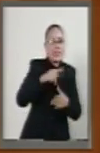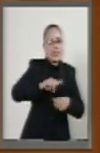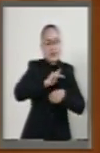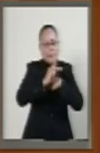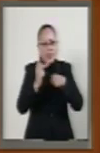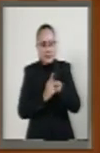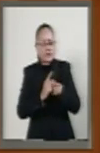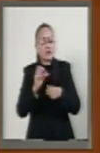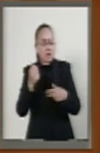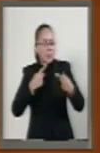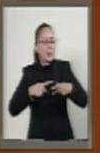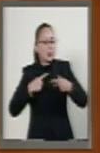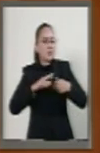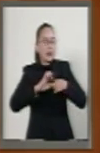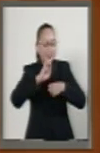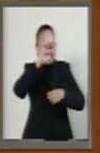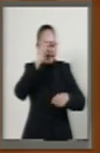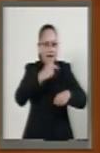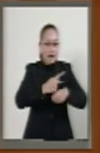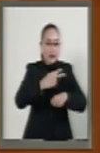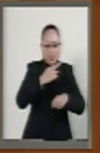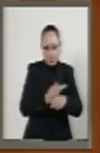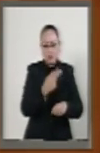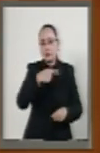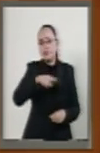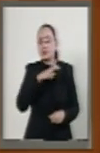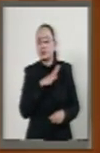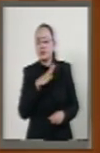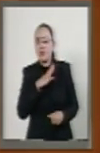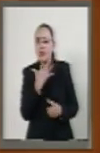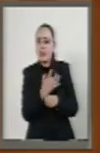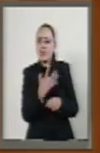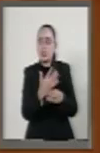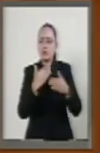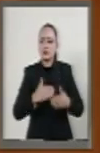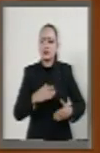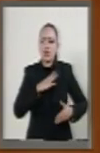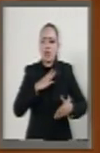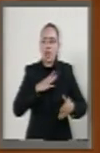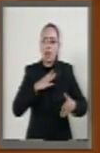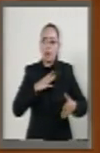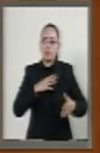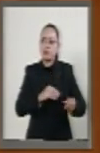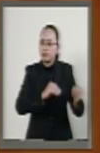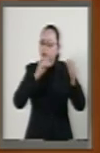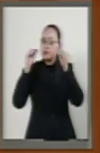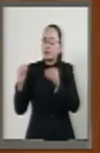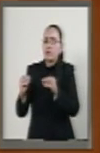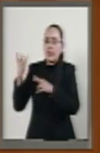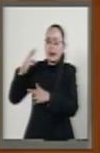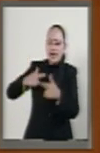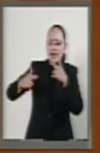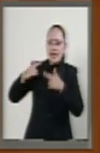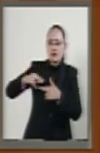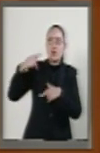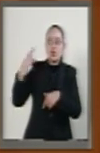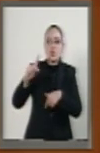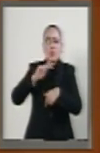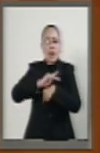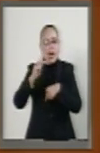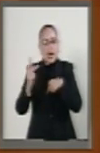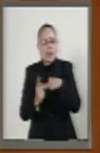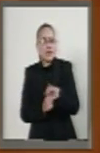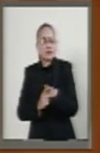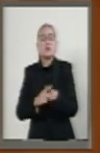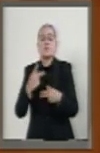extranjeros. Quinto, conocer, resolver, ejecutar la deportación o retorno asistido de extranjeros